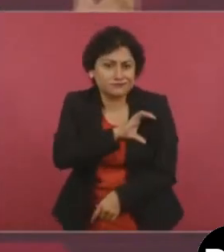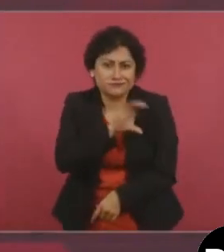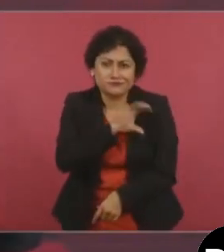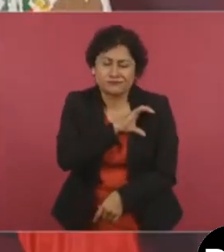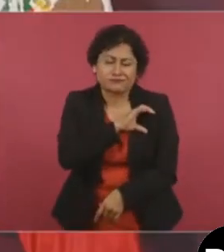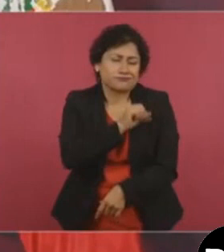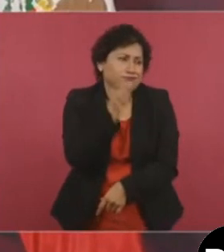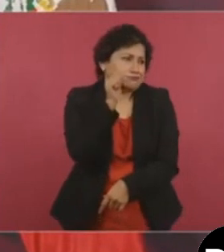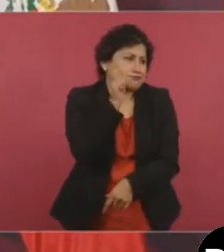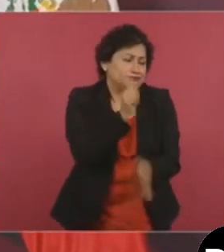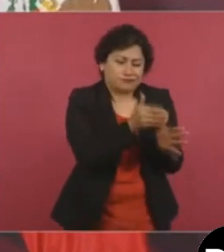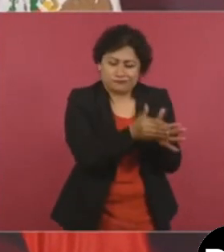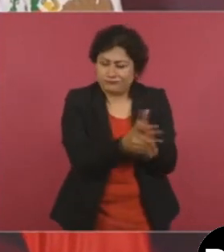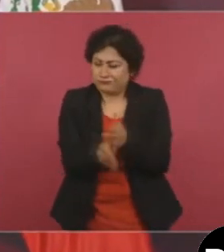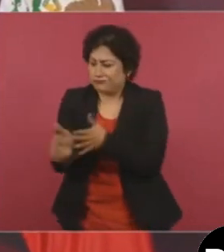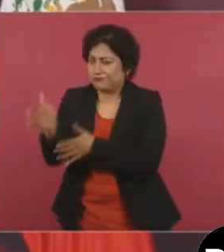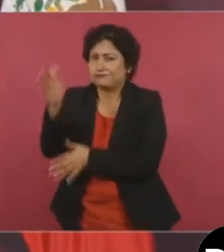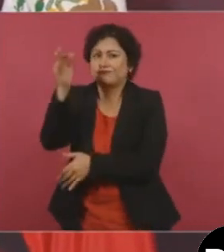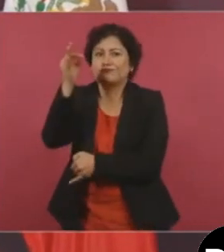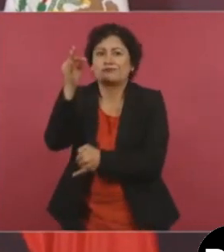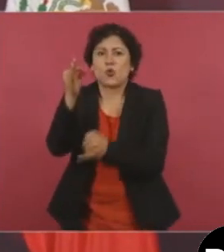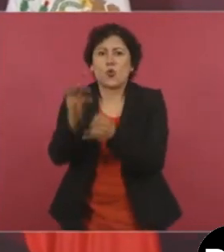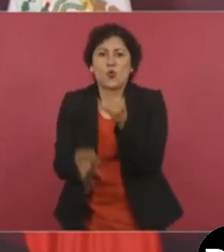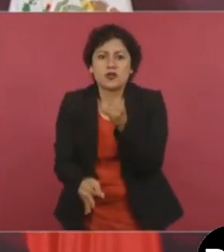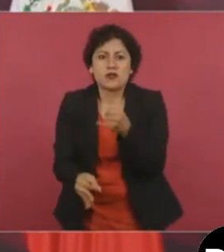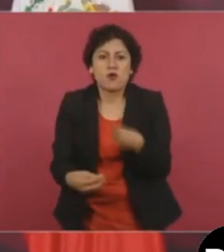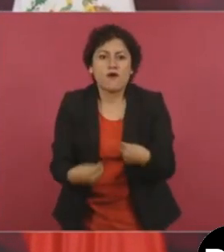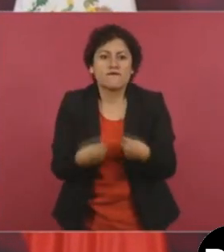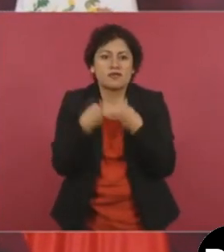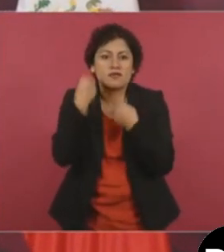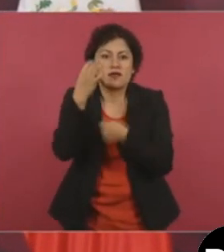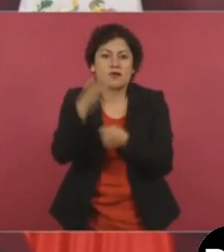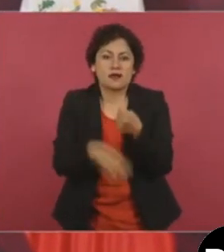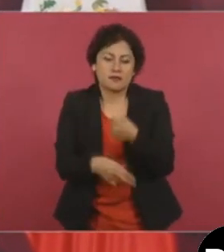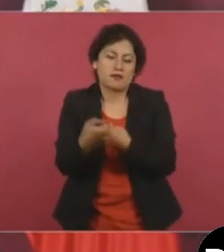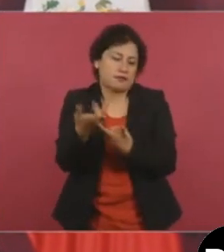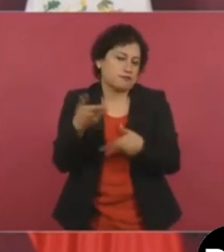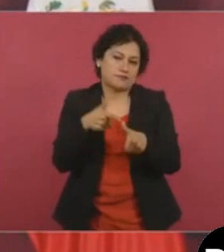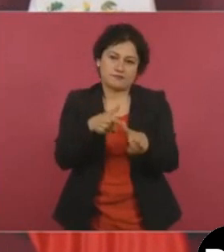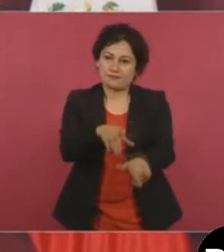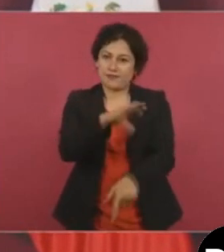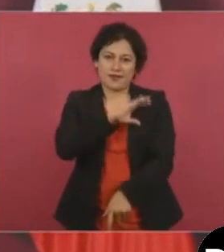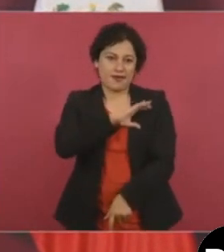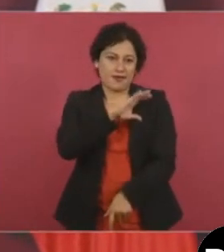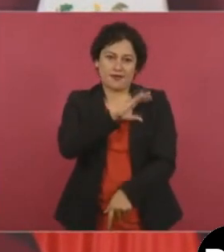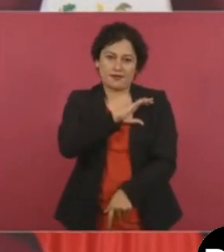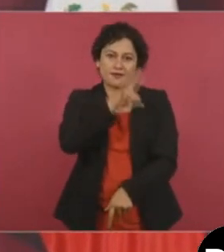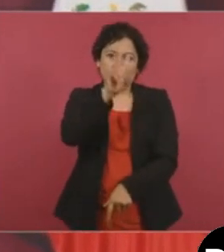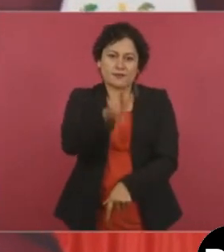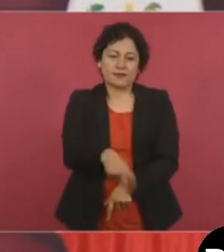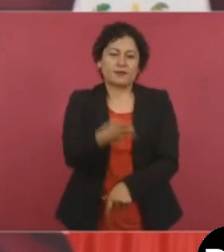de nuestras vidas, ahora sí que es amor